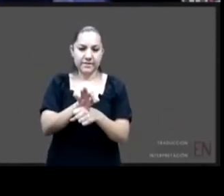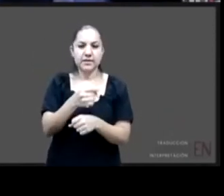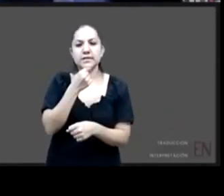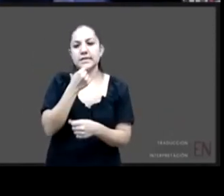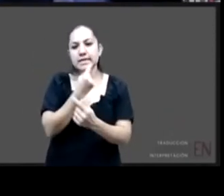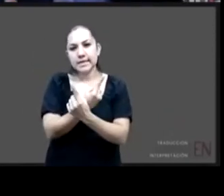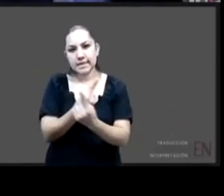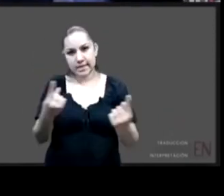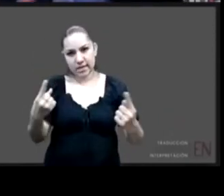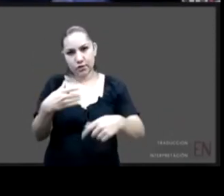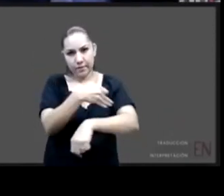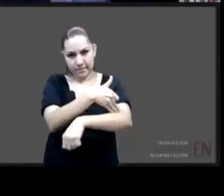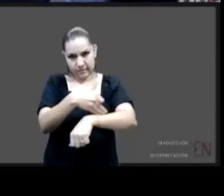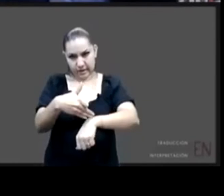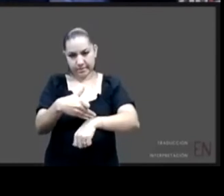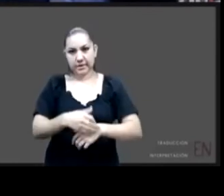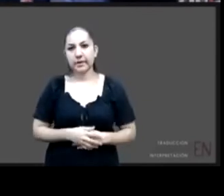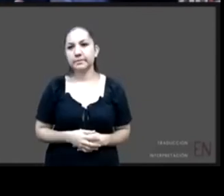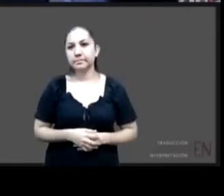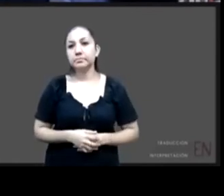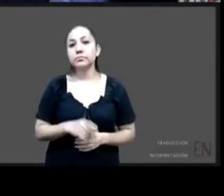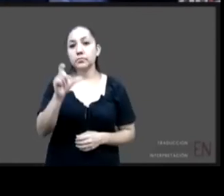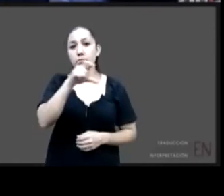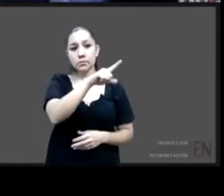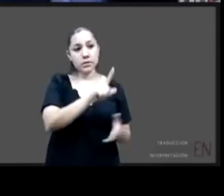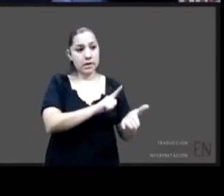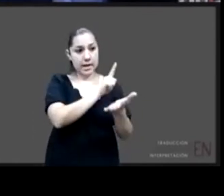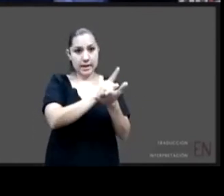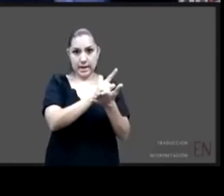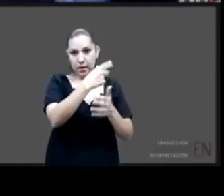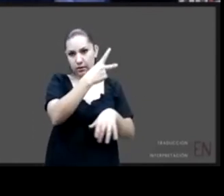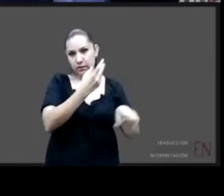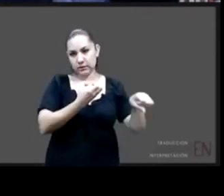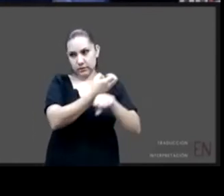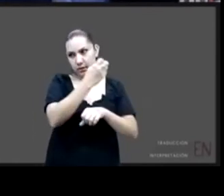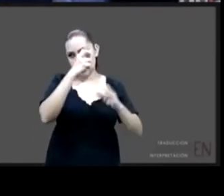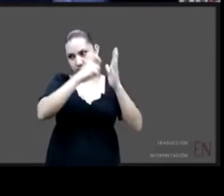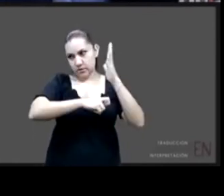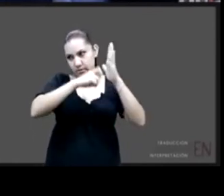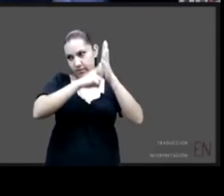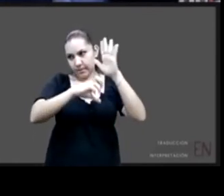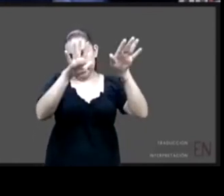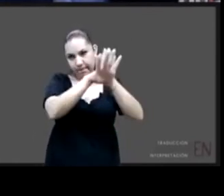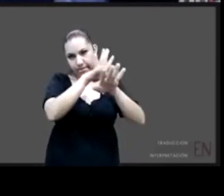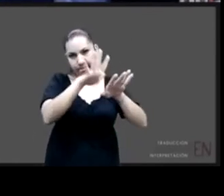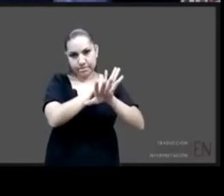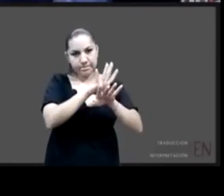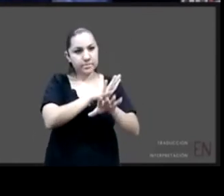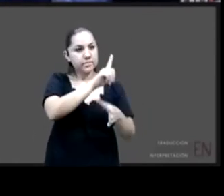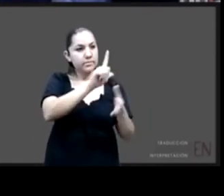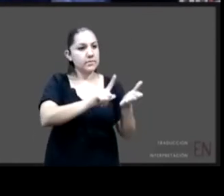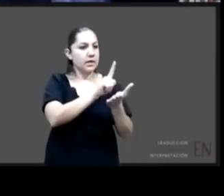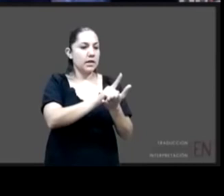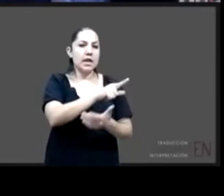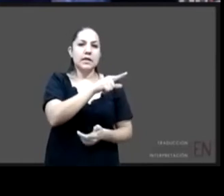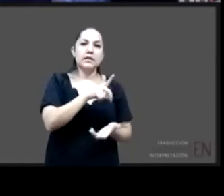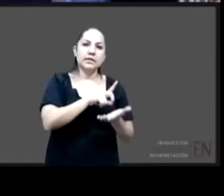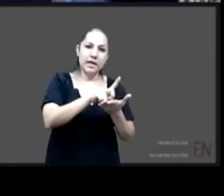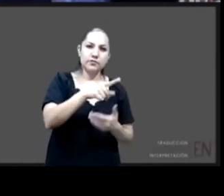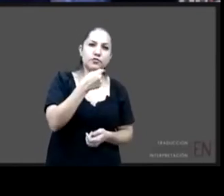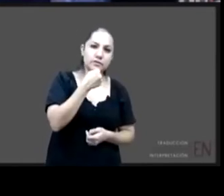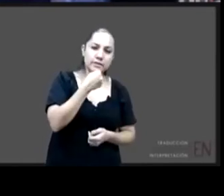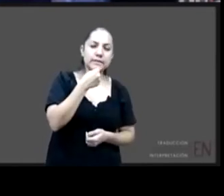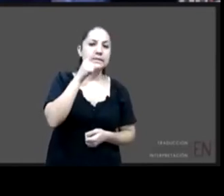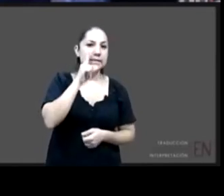antes de que se modificara la ley estatal y la ley general de derechos de niños y niñas adolescentes y ha sido pues